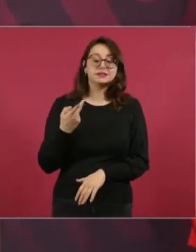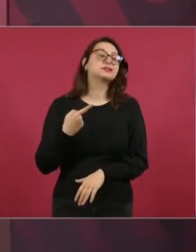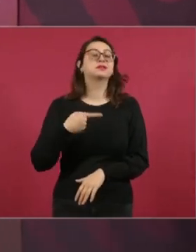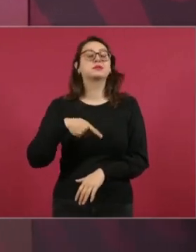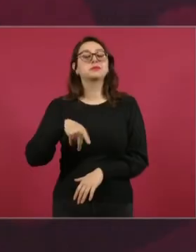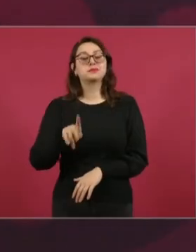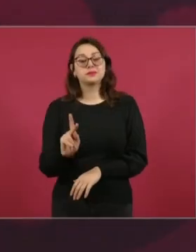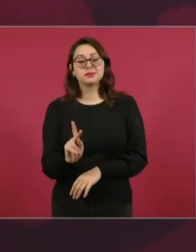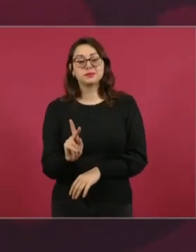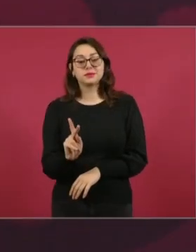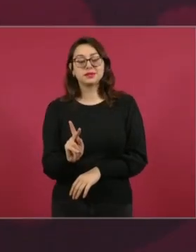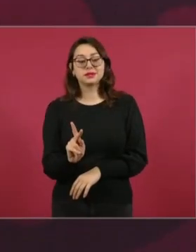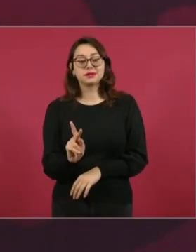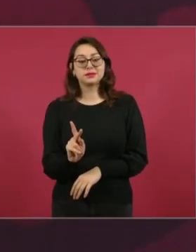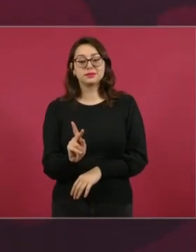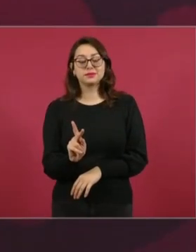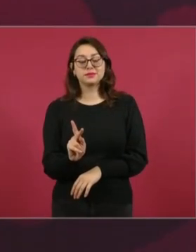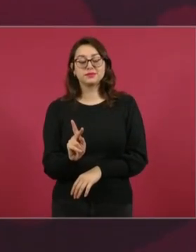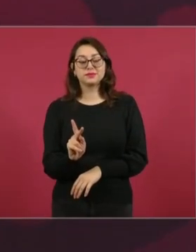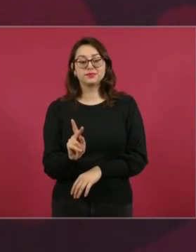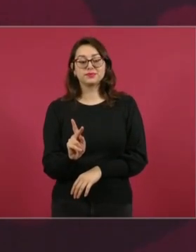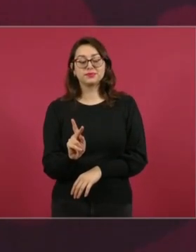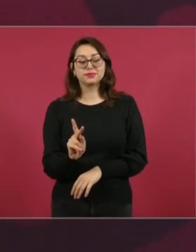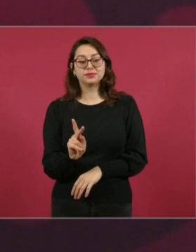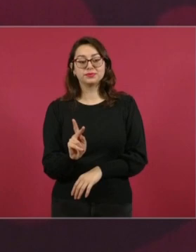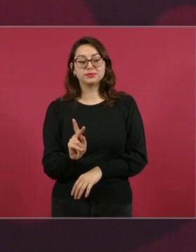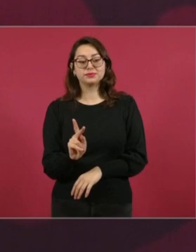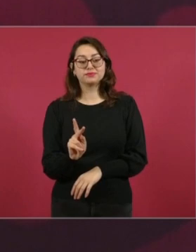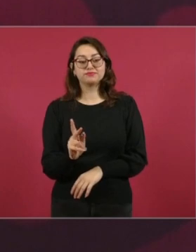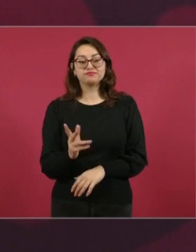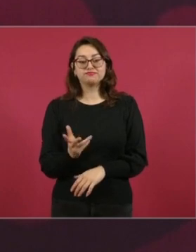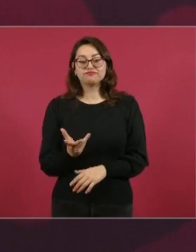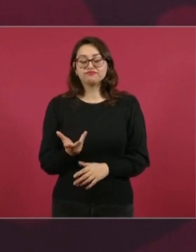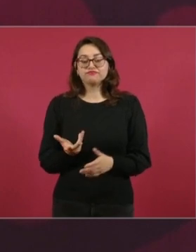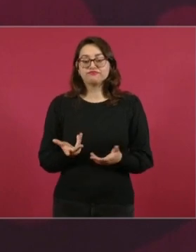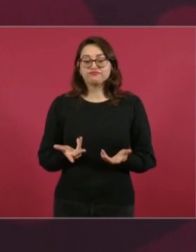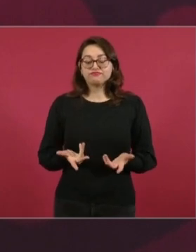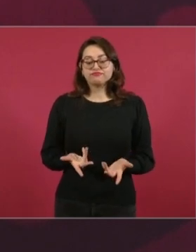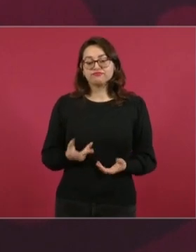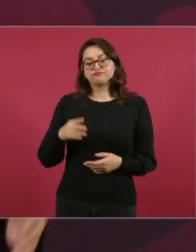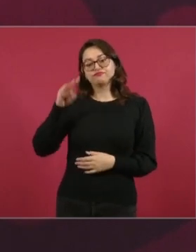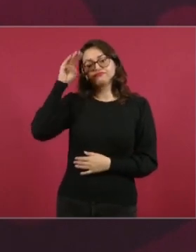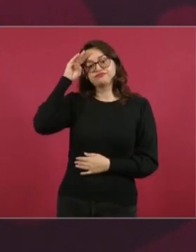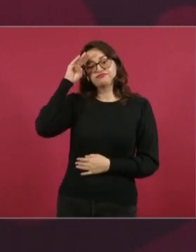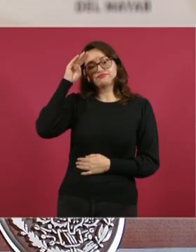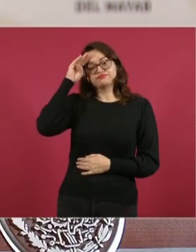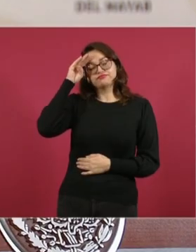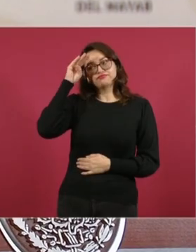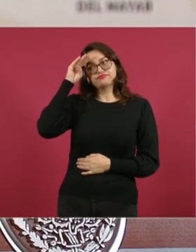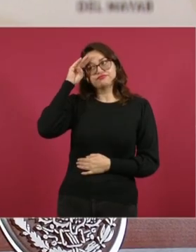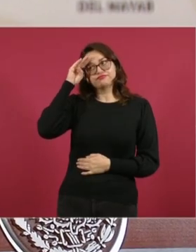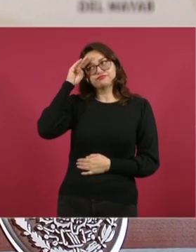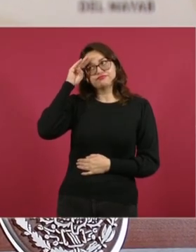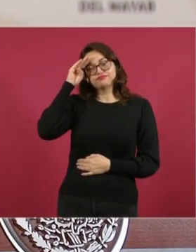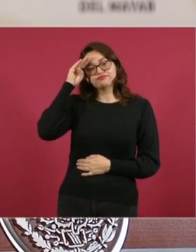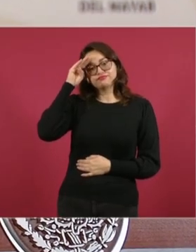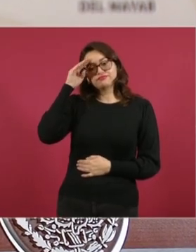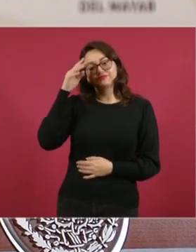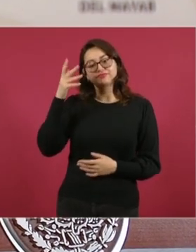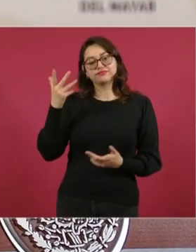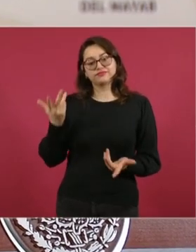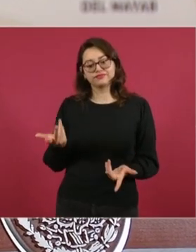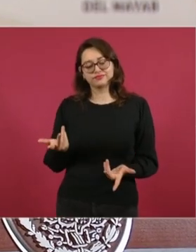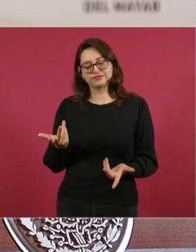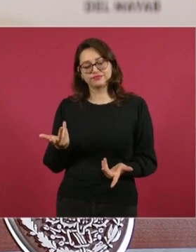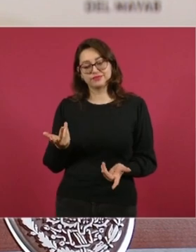se pensó que había que proteger nuestra